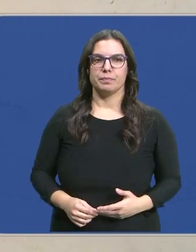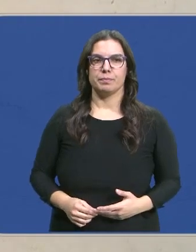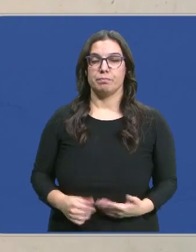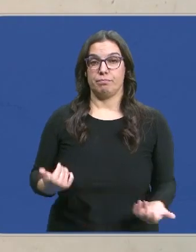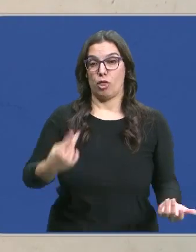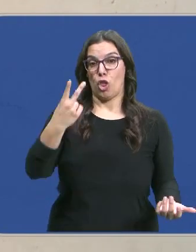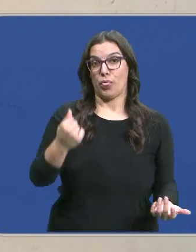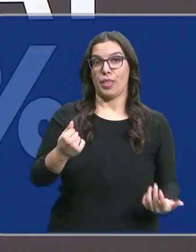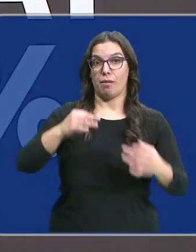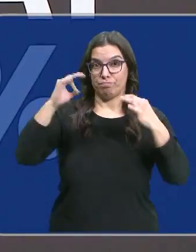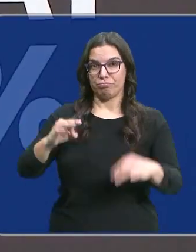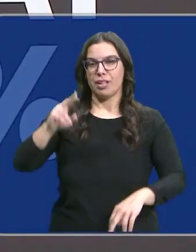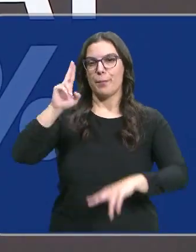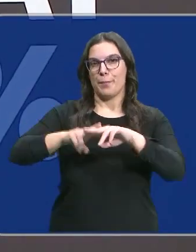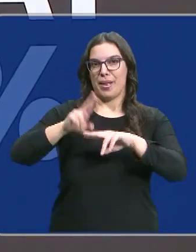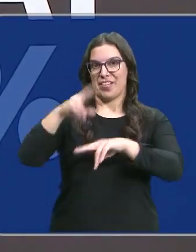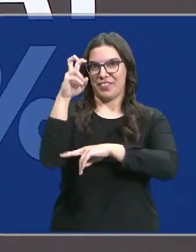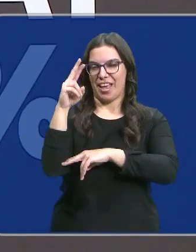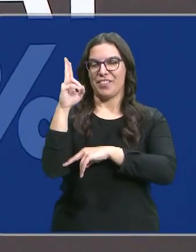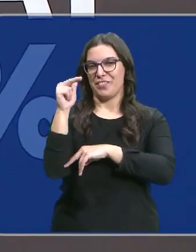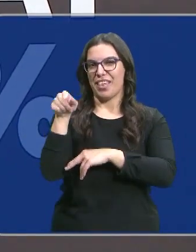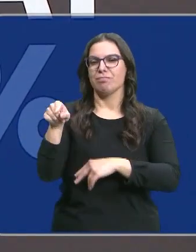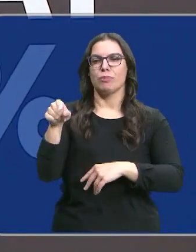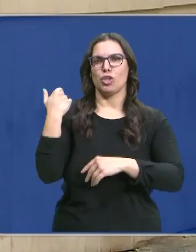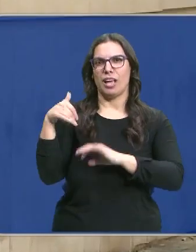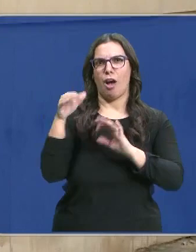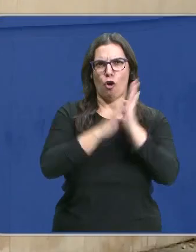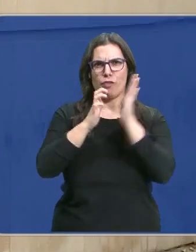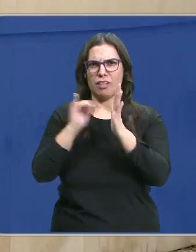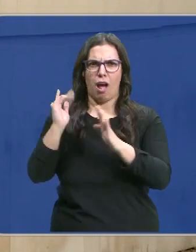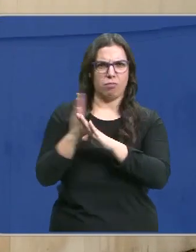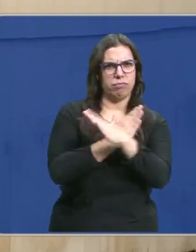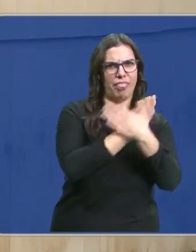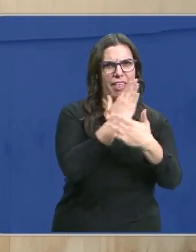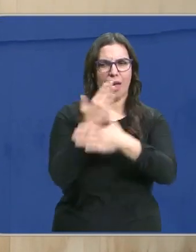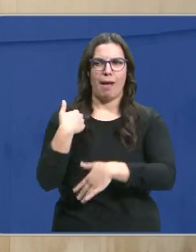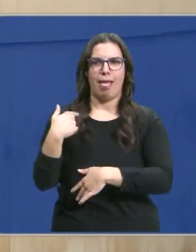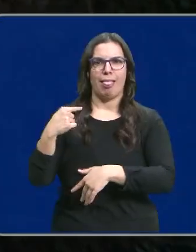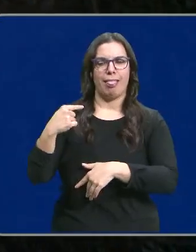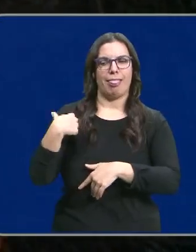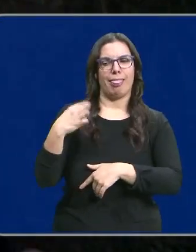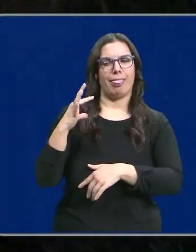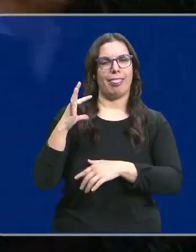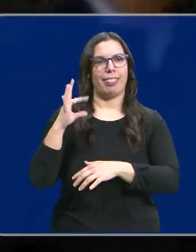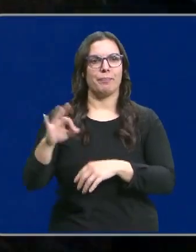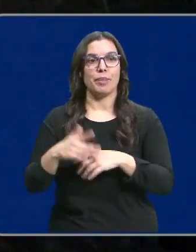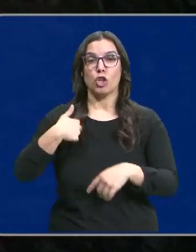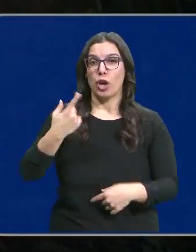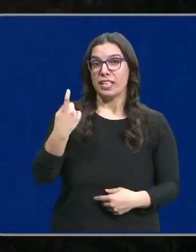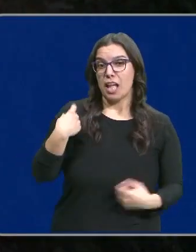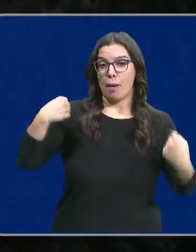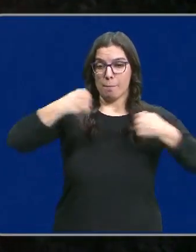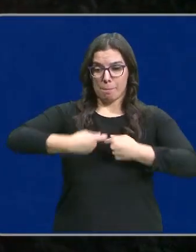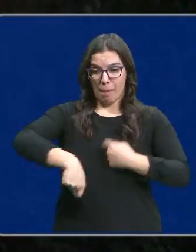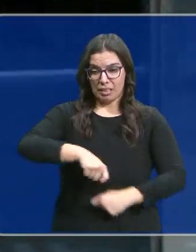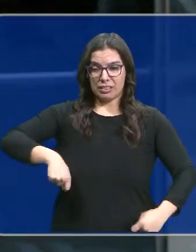Quedan dos días para el Black Friday, pero los escaparates ya están llenos de ofertas que nos hacen picar. Necesitaba una bata y estaba barata,